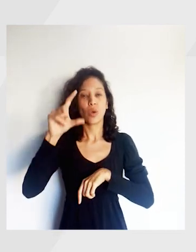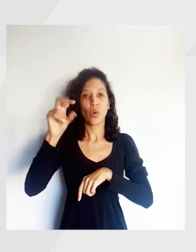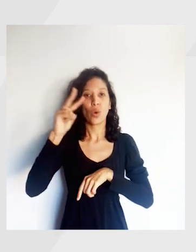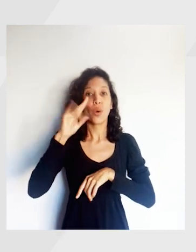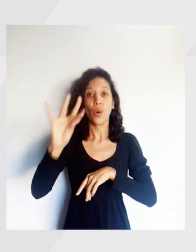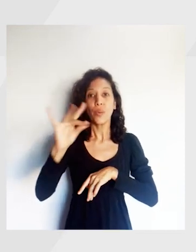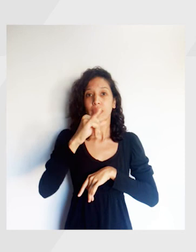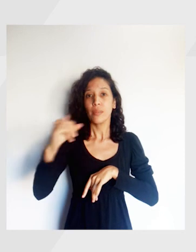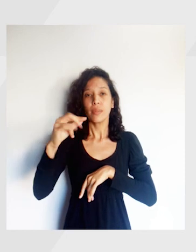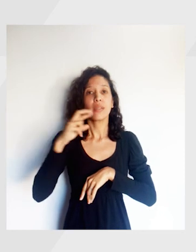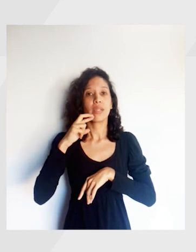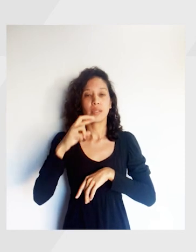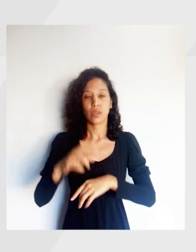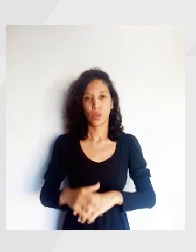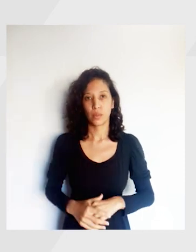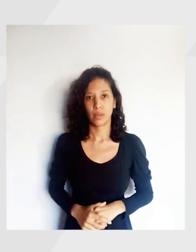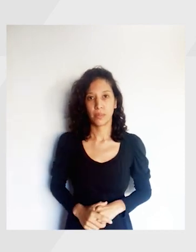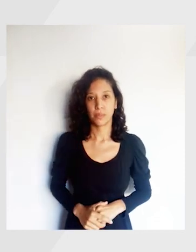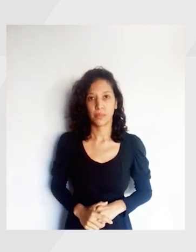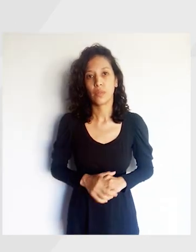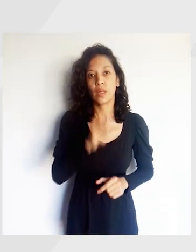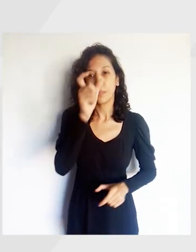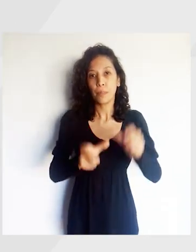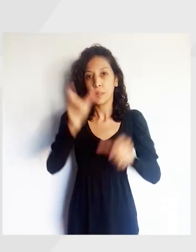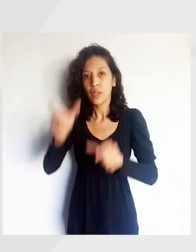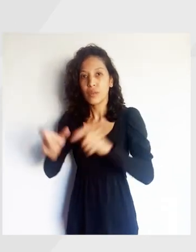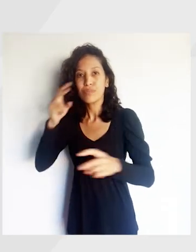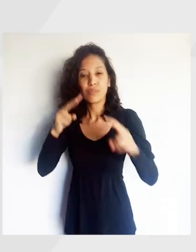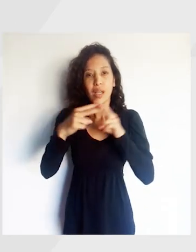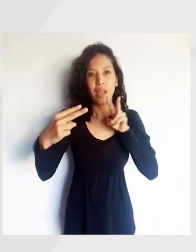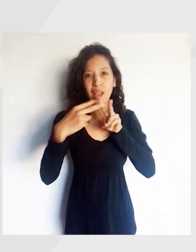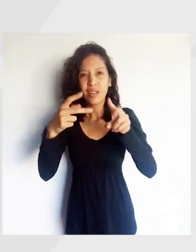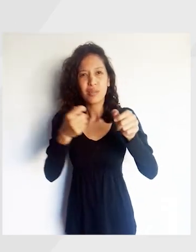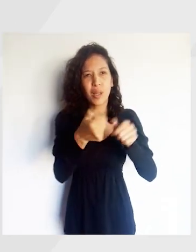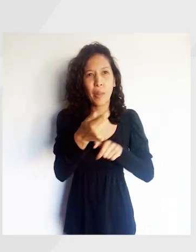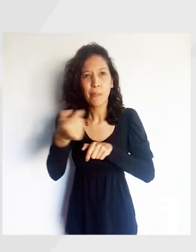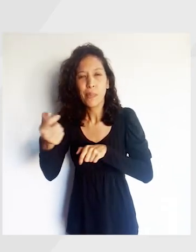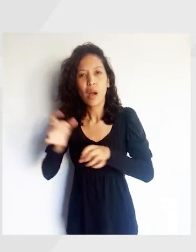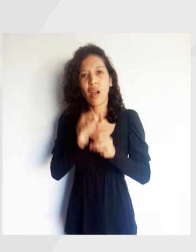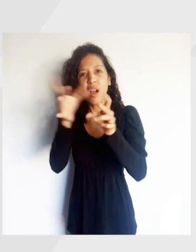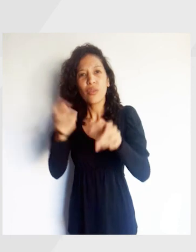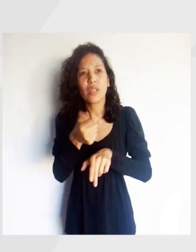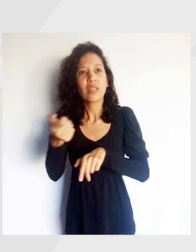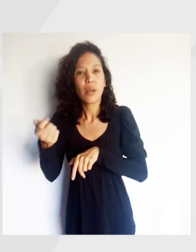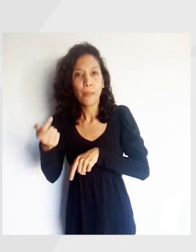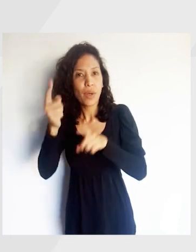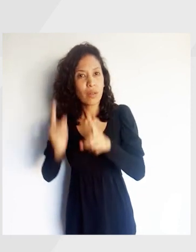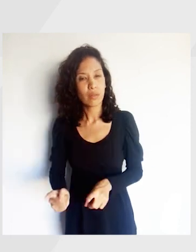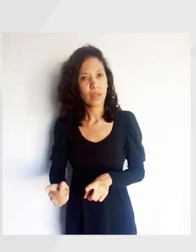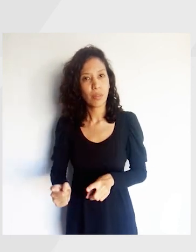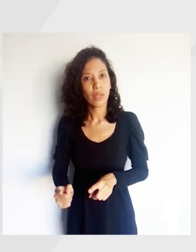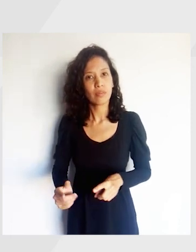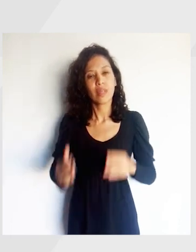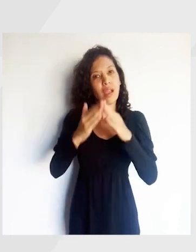guión COVID guión 19. Reducir el contacto con otras personas disminuye las posibilidades de